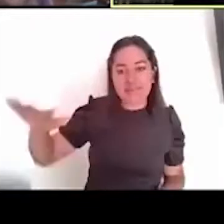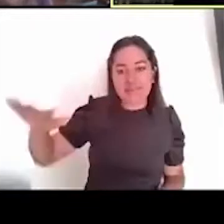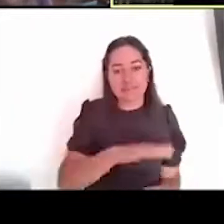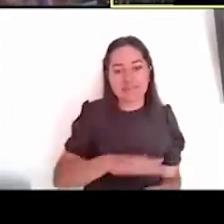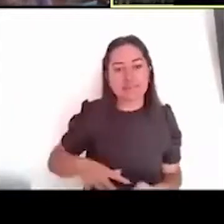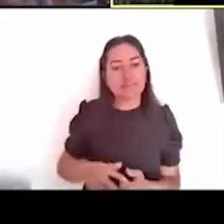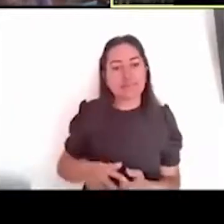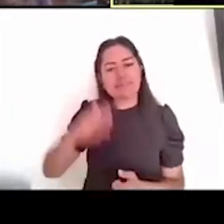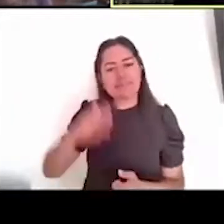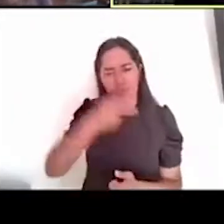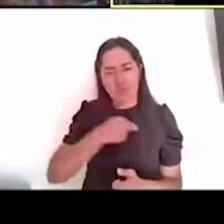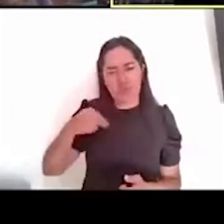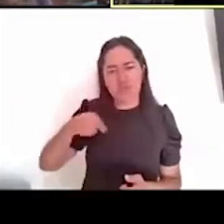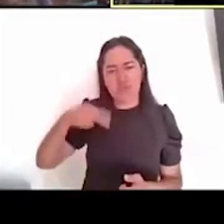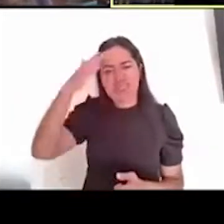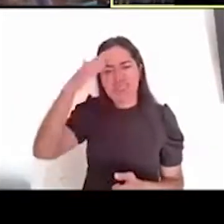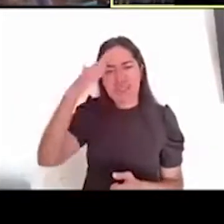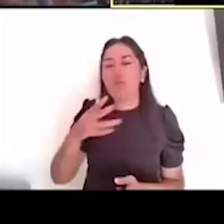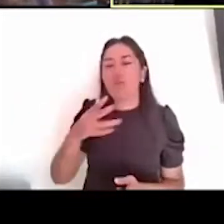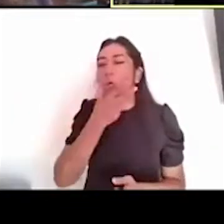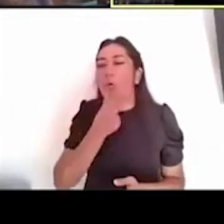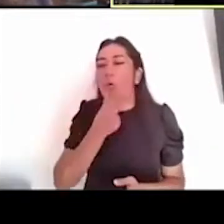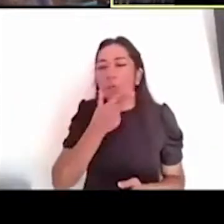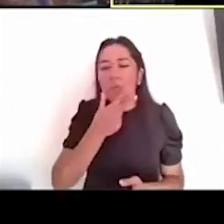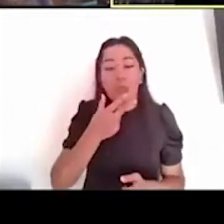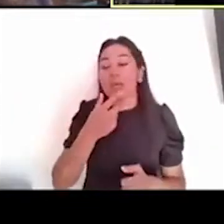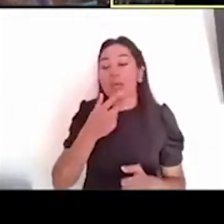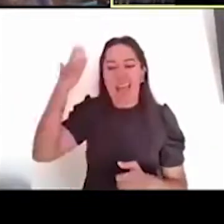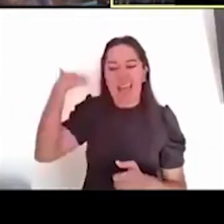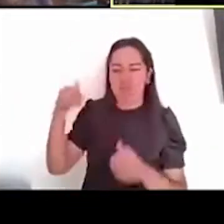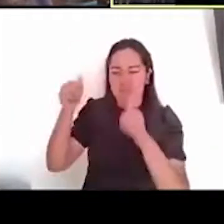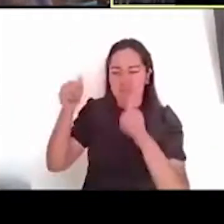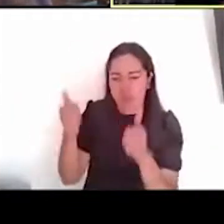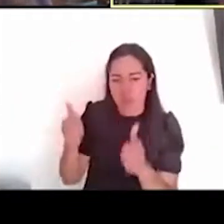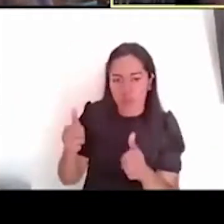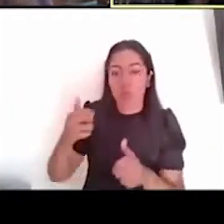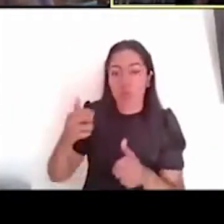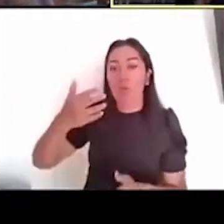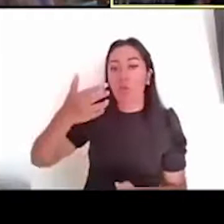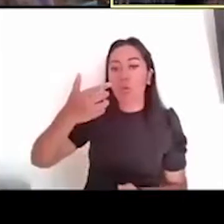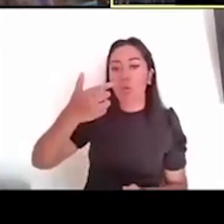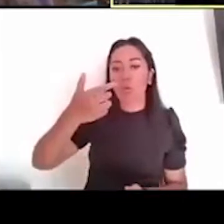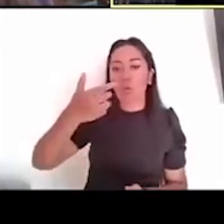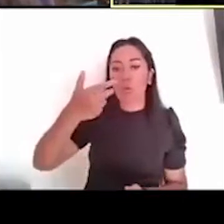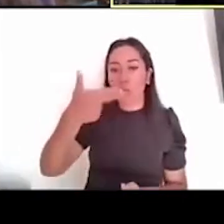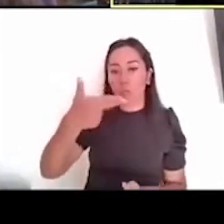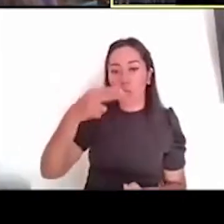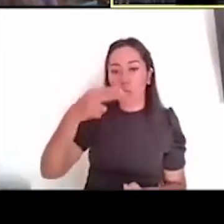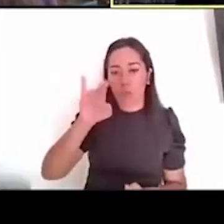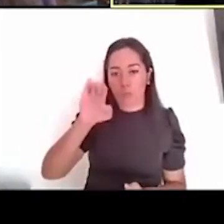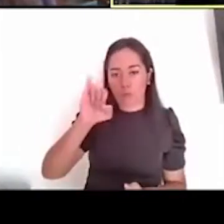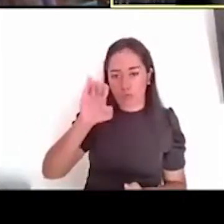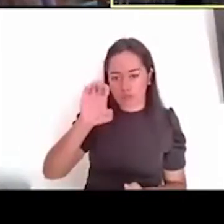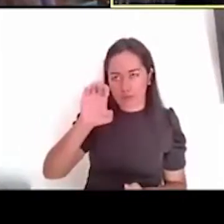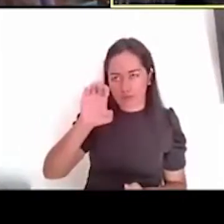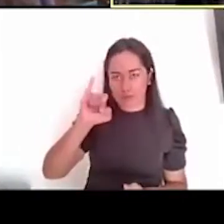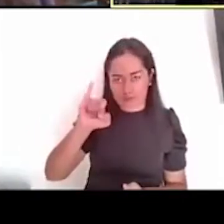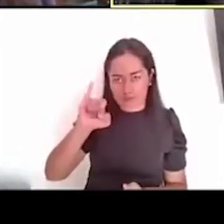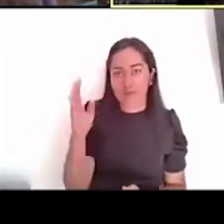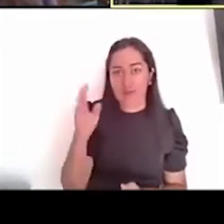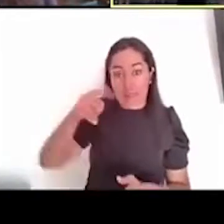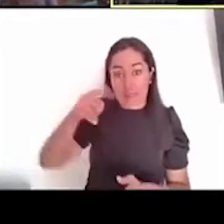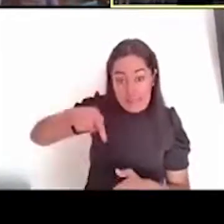de la existencia del Wilson Pantry por las fuentes históricas, y del juego de pelota igualmente, pero no, no sabíamos